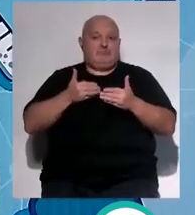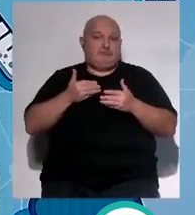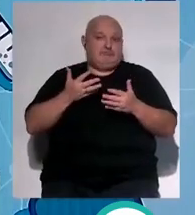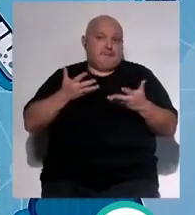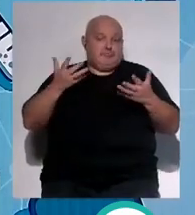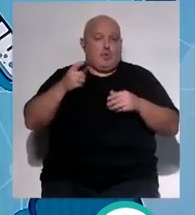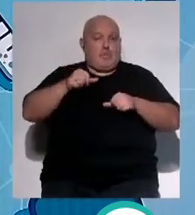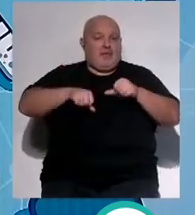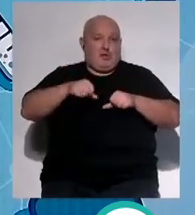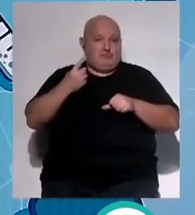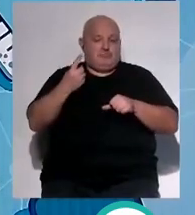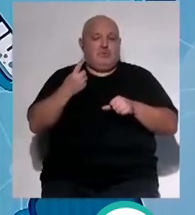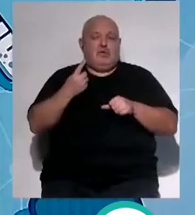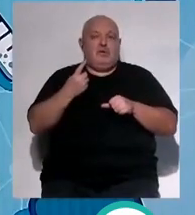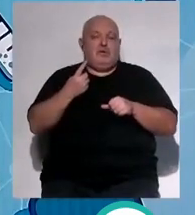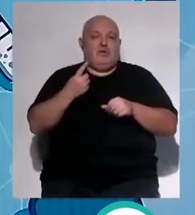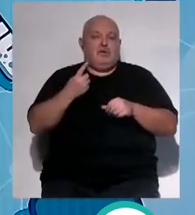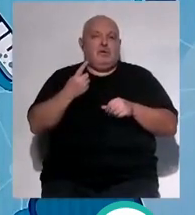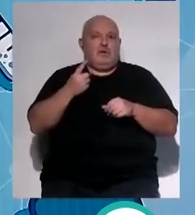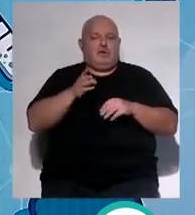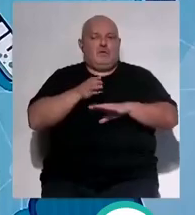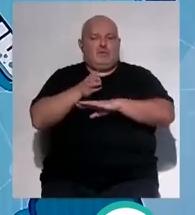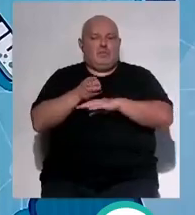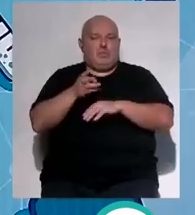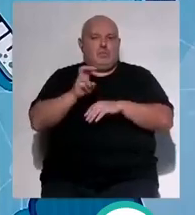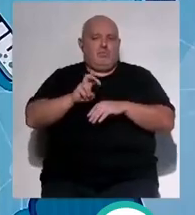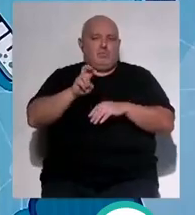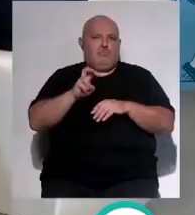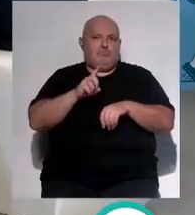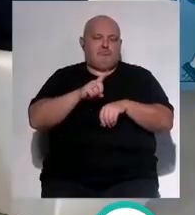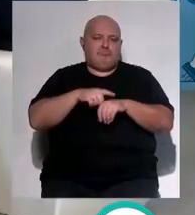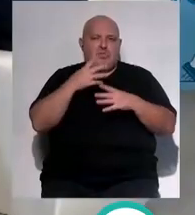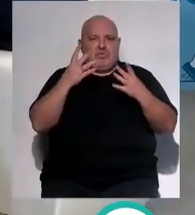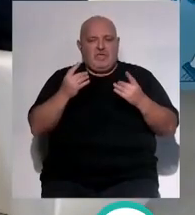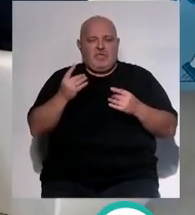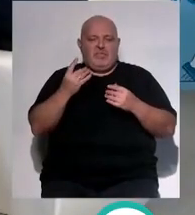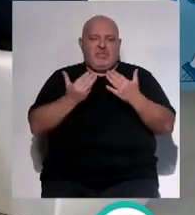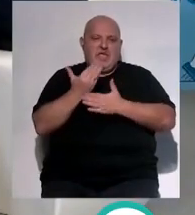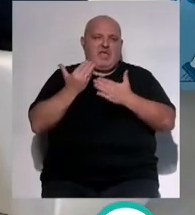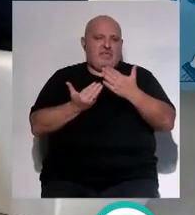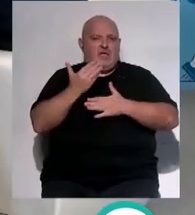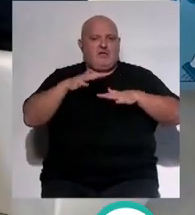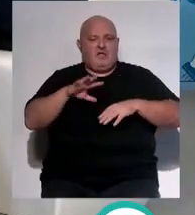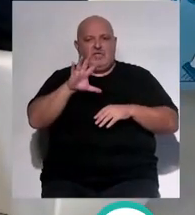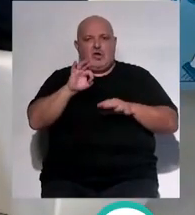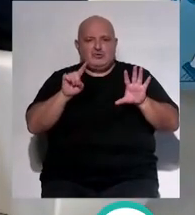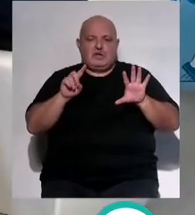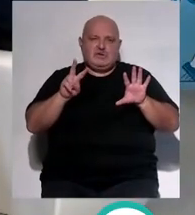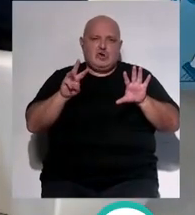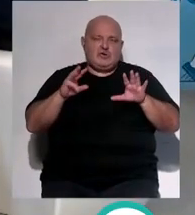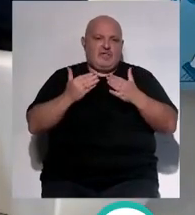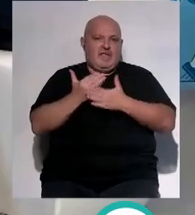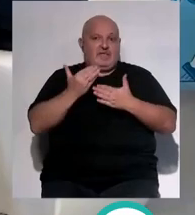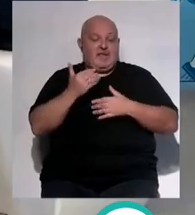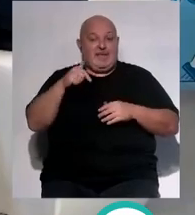determinada intervención teníamos el paciente requería de días de estancia 5, 6, 7, 8,